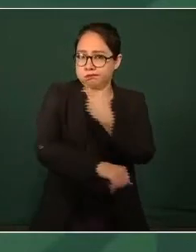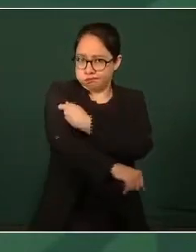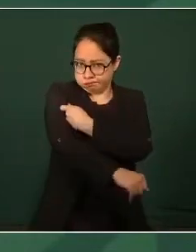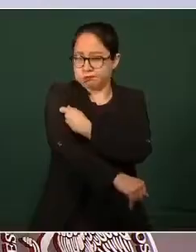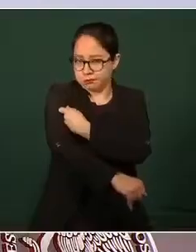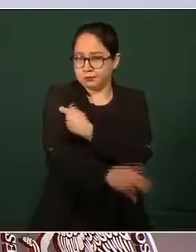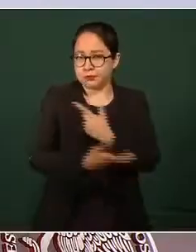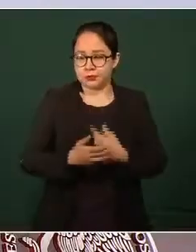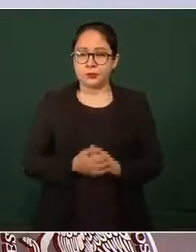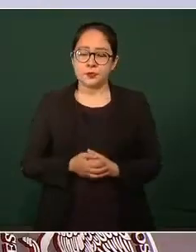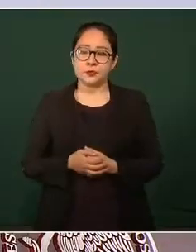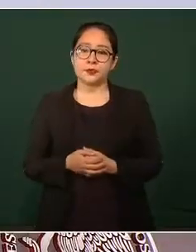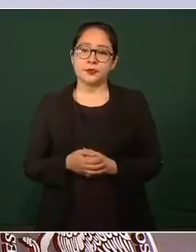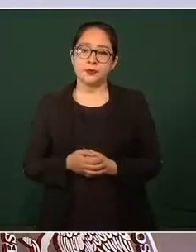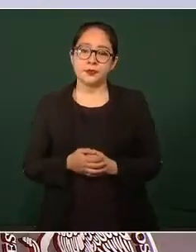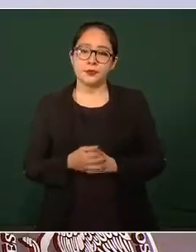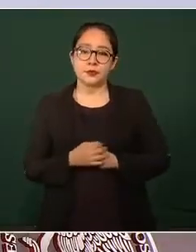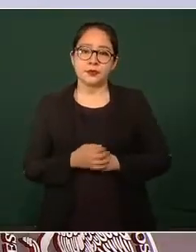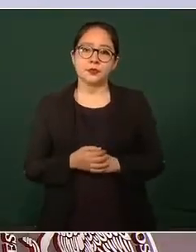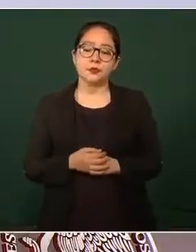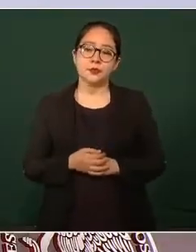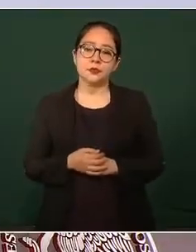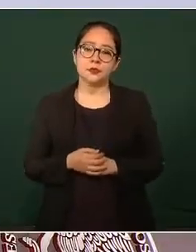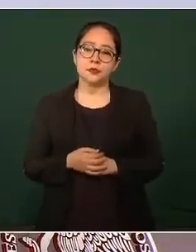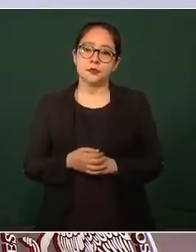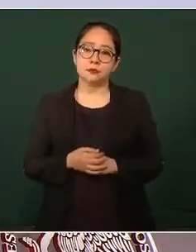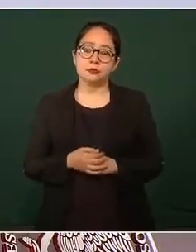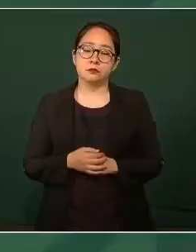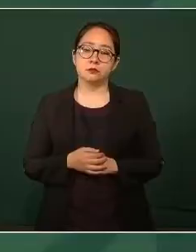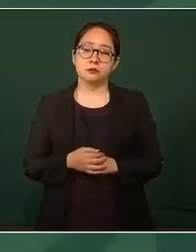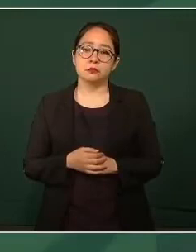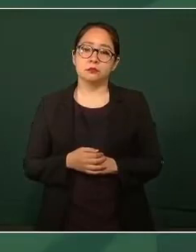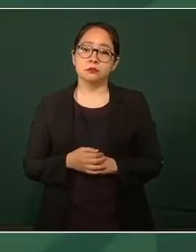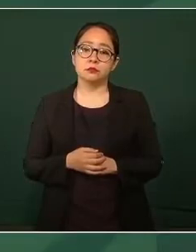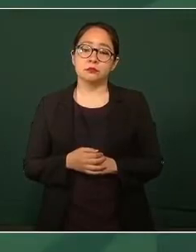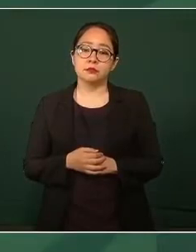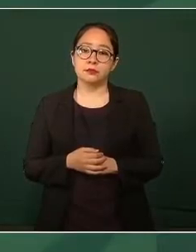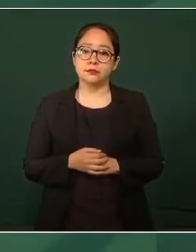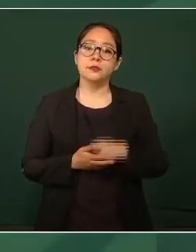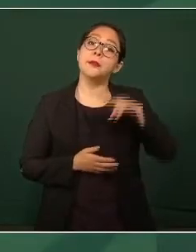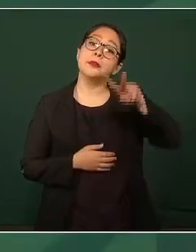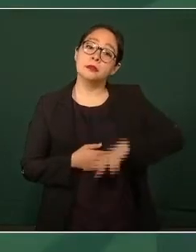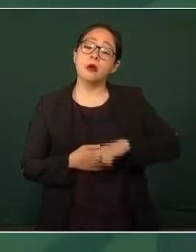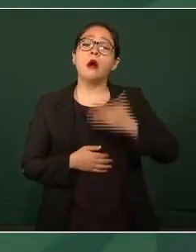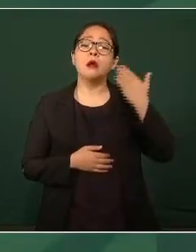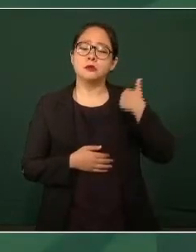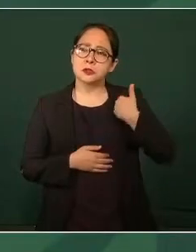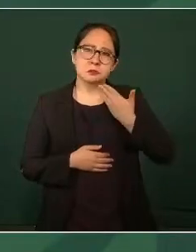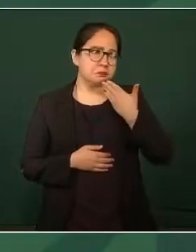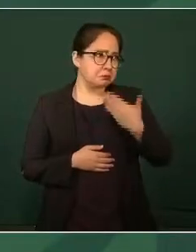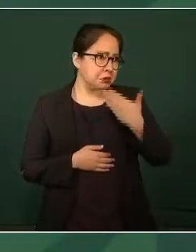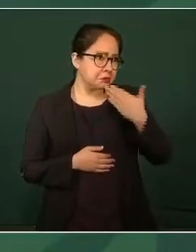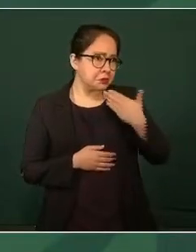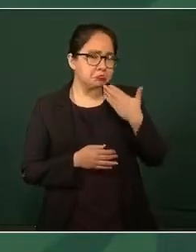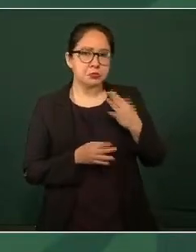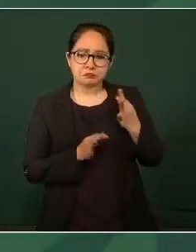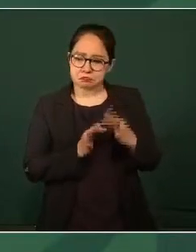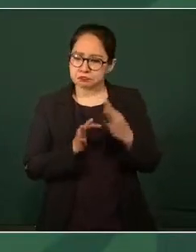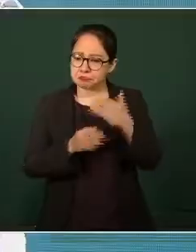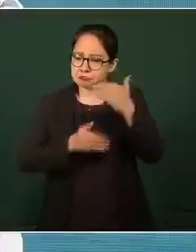y vamos muy bien siguen llegando las vacunas